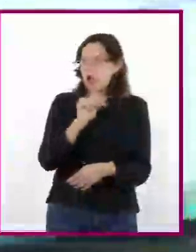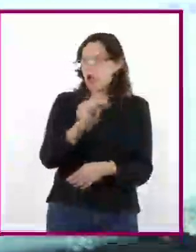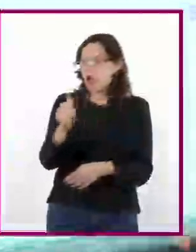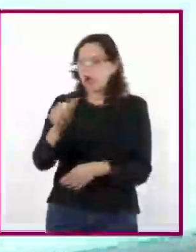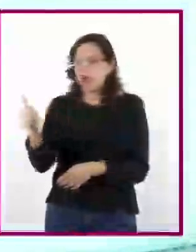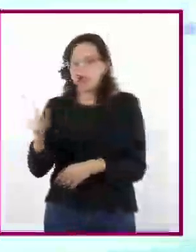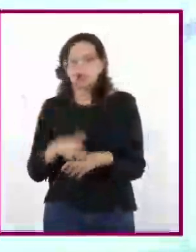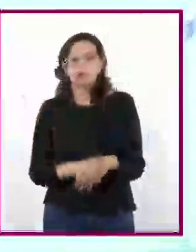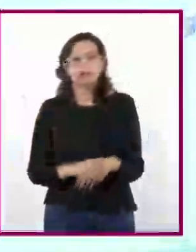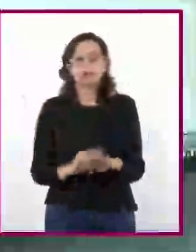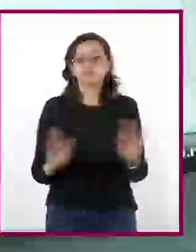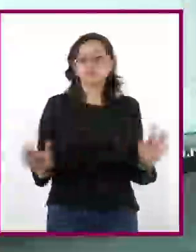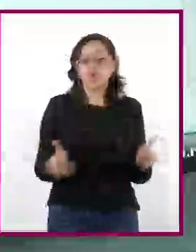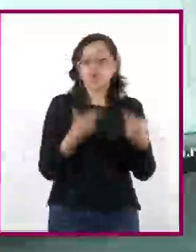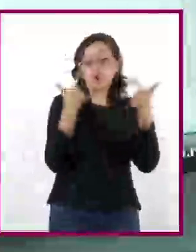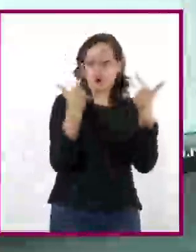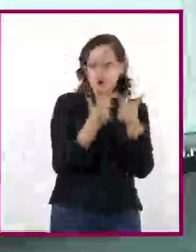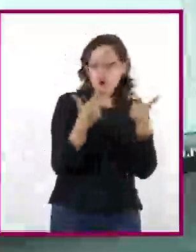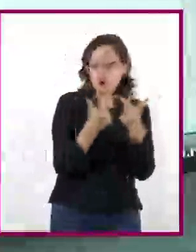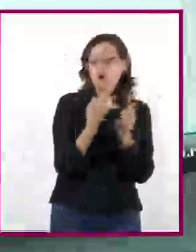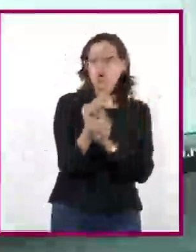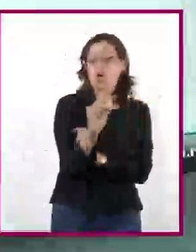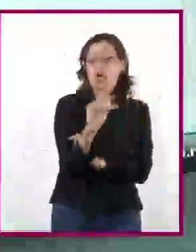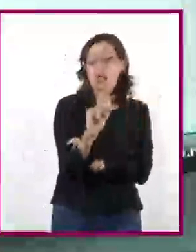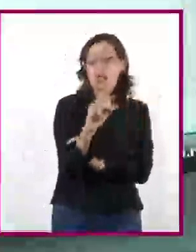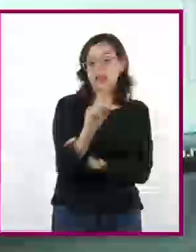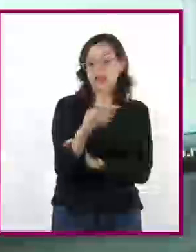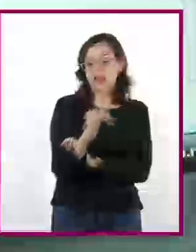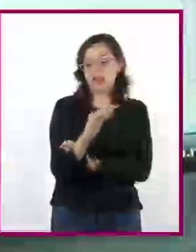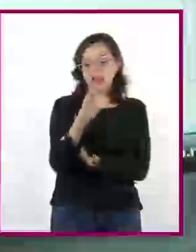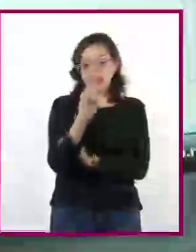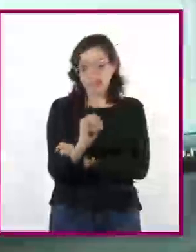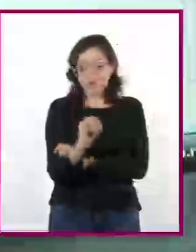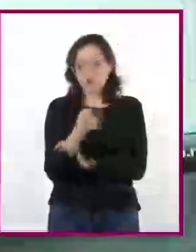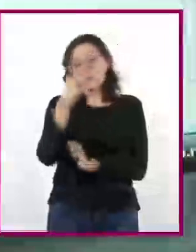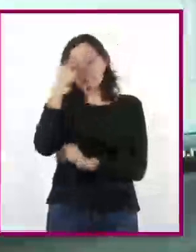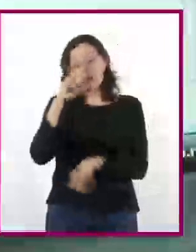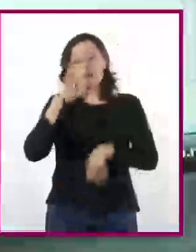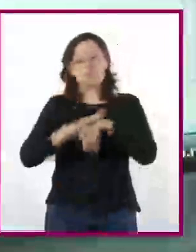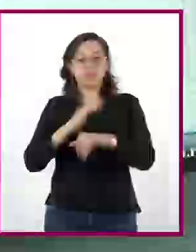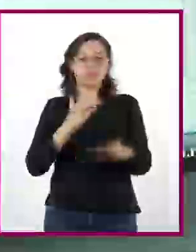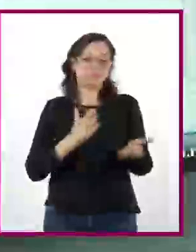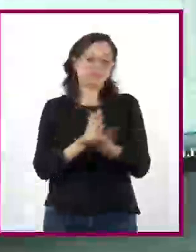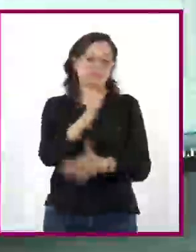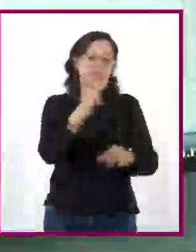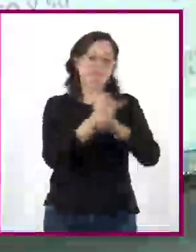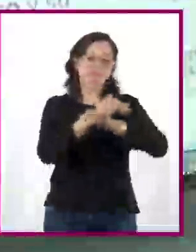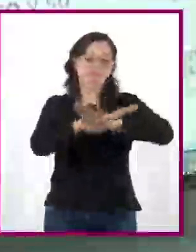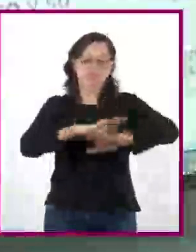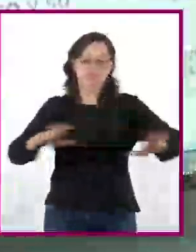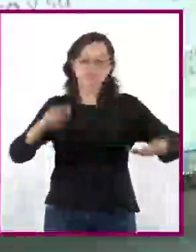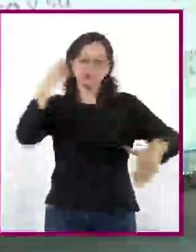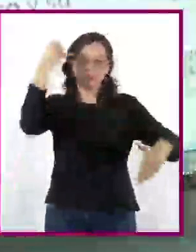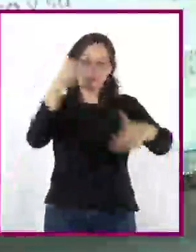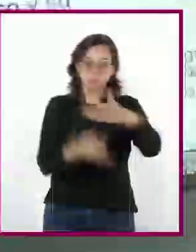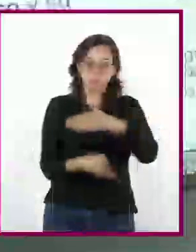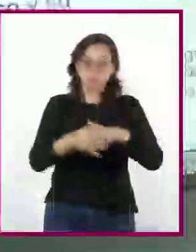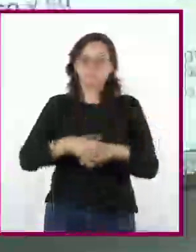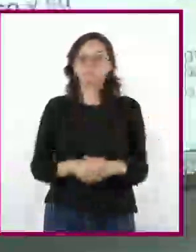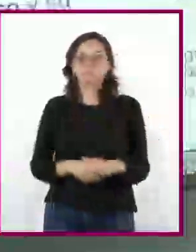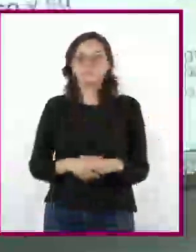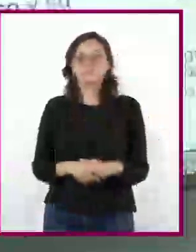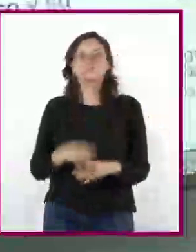escribir Google Académico y entrar a la primera opción para acceder a información académica. En cualquier